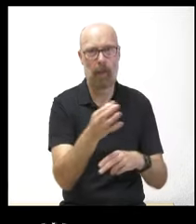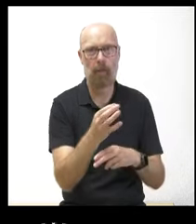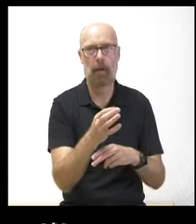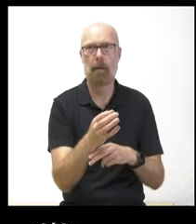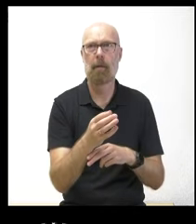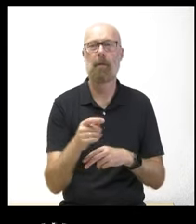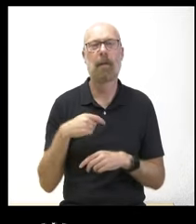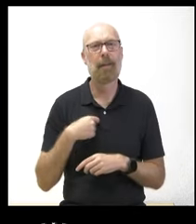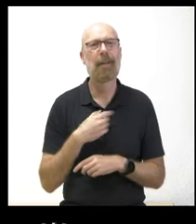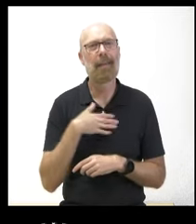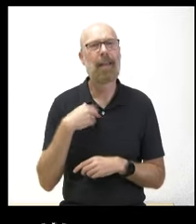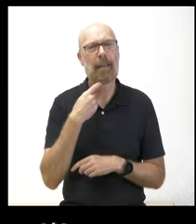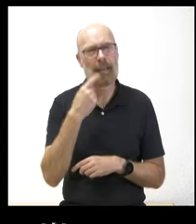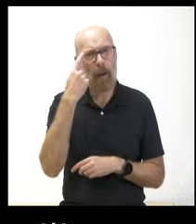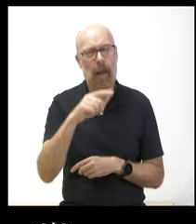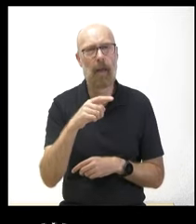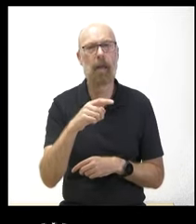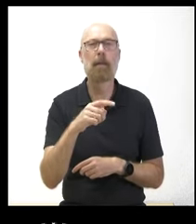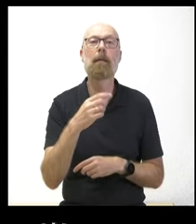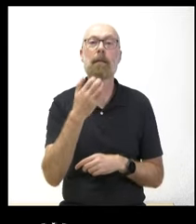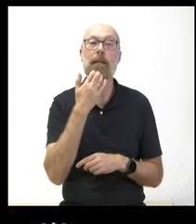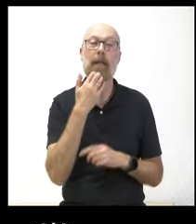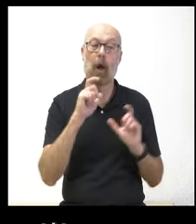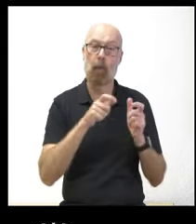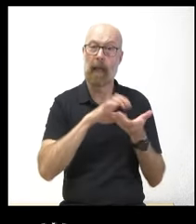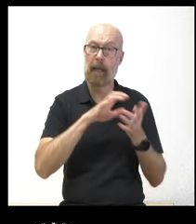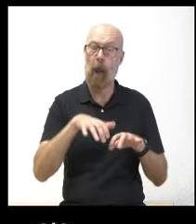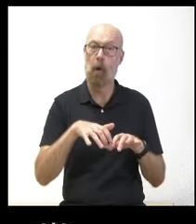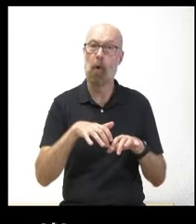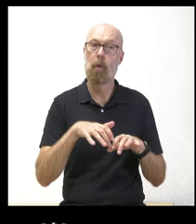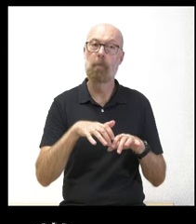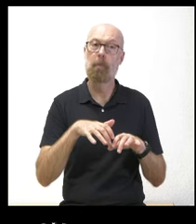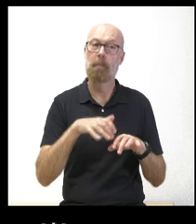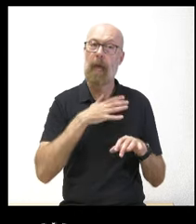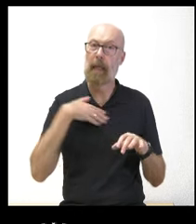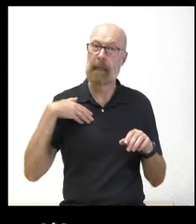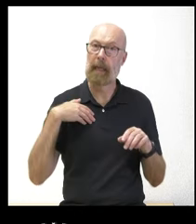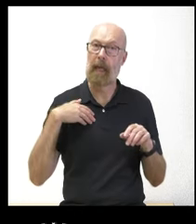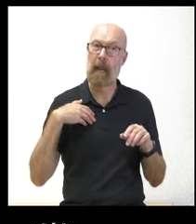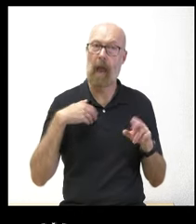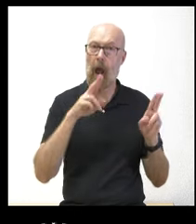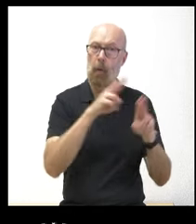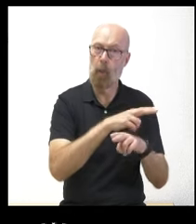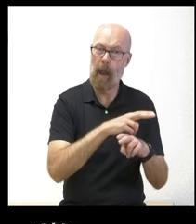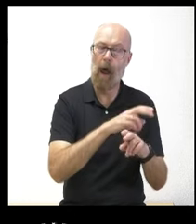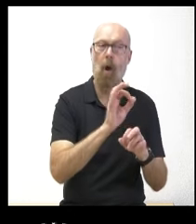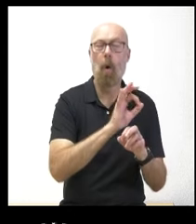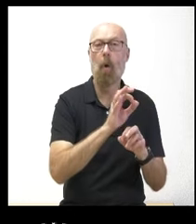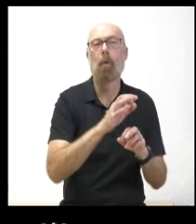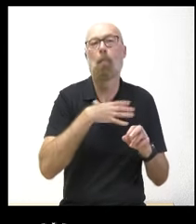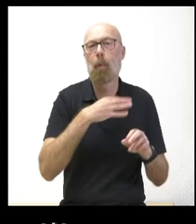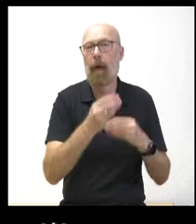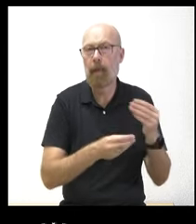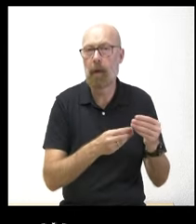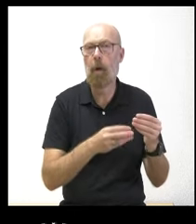cosa también muy concreta y es que la Junta está en disposición de revertir esa decisión o puede hacerlo o si